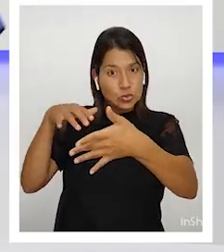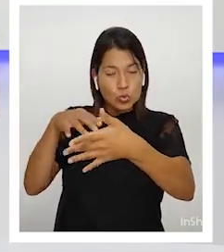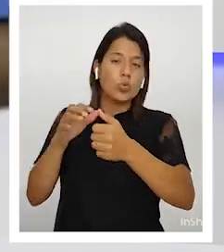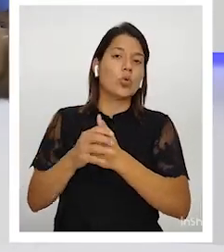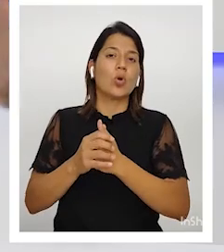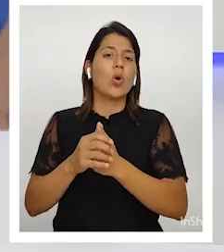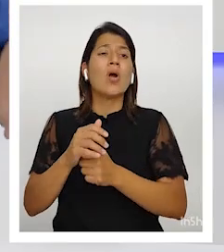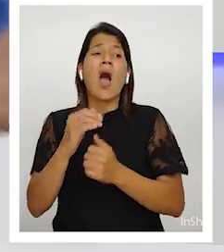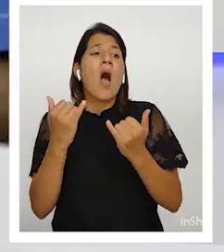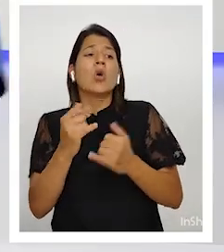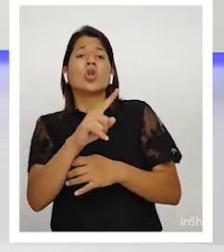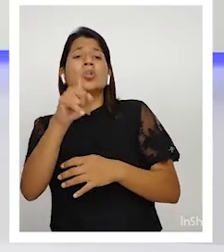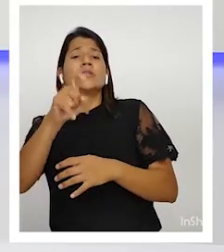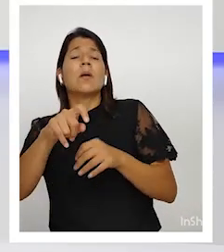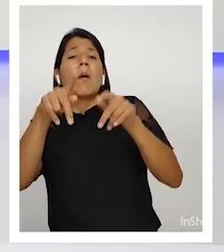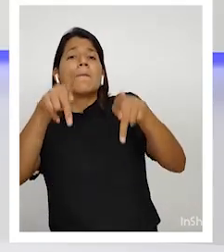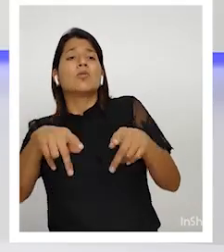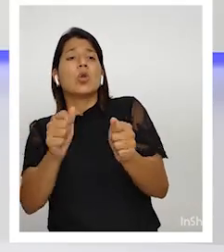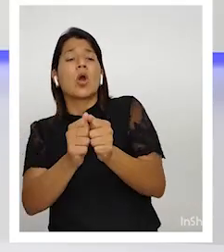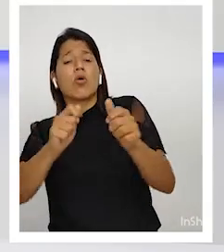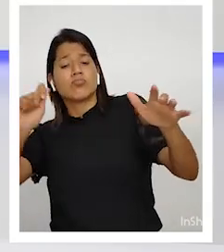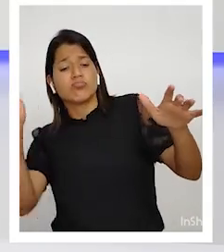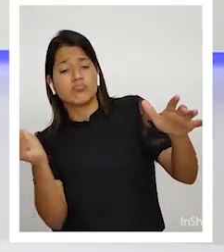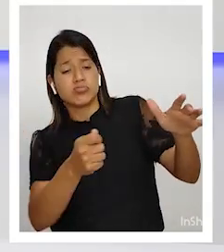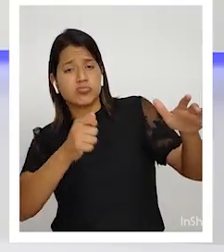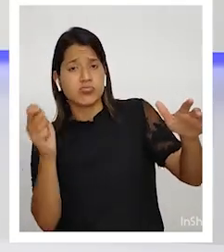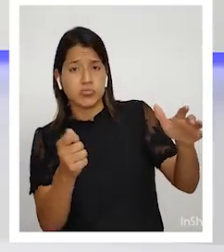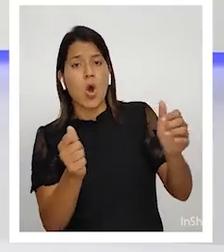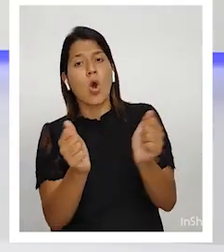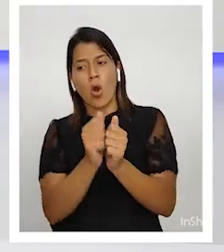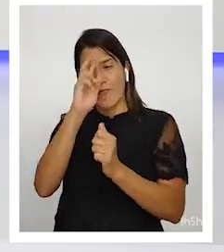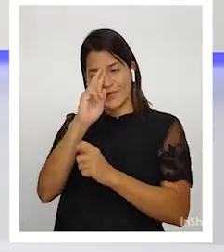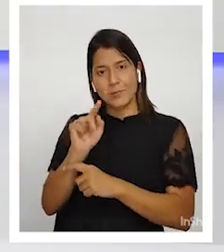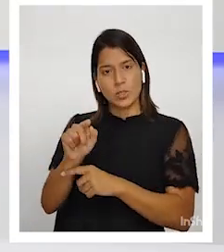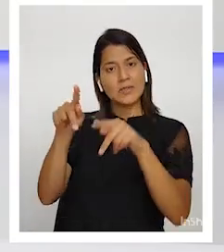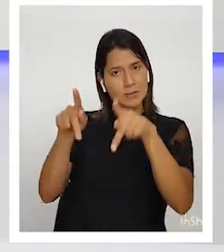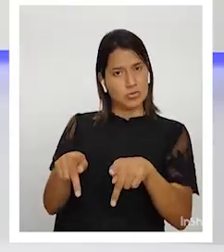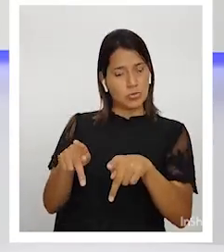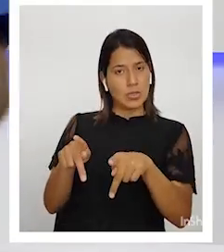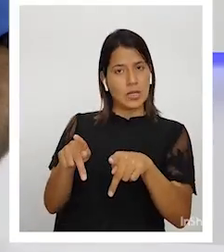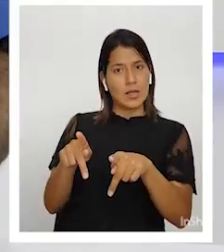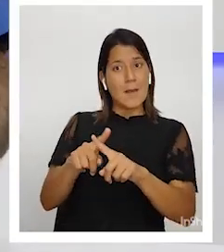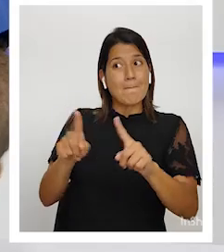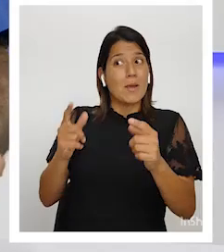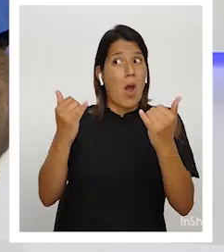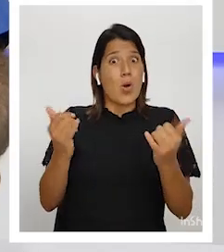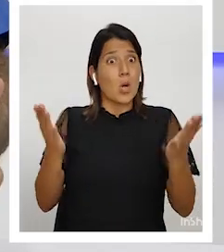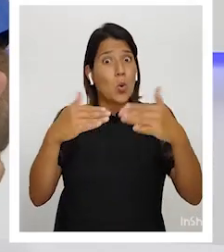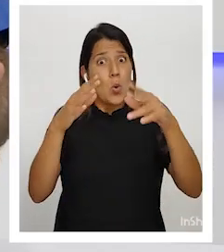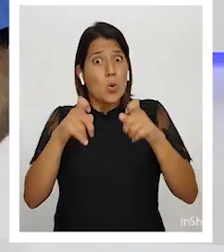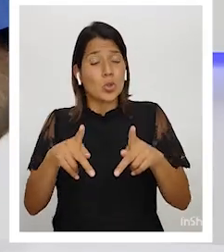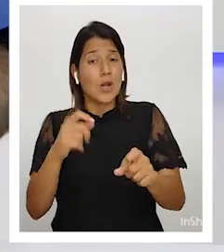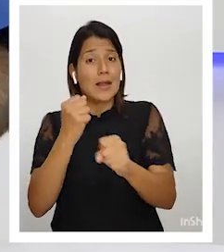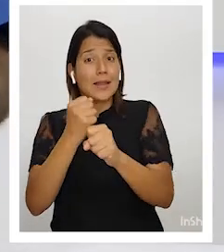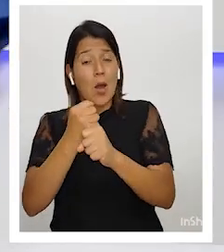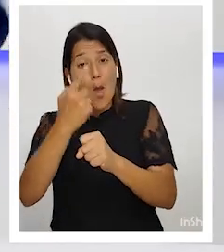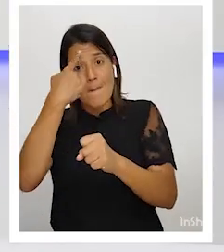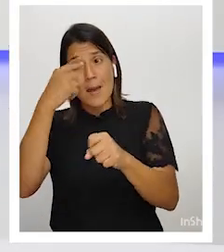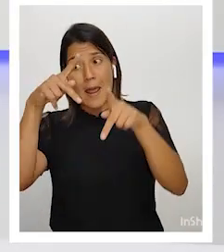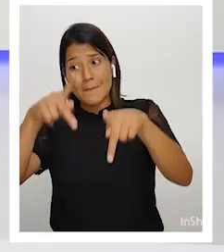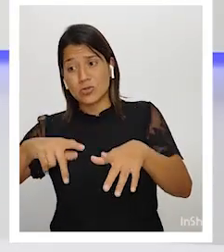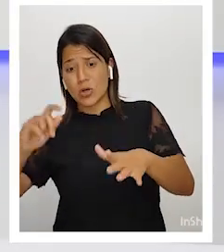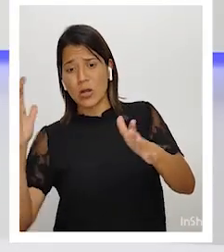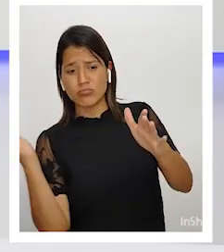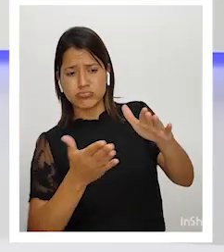volar machete, porque con todo el respeto para el que sabe volar machete, ya no hay demanda de macheteros.